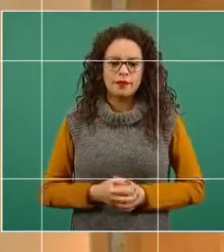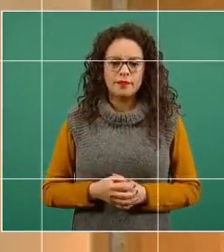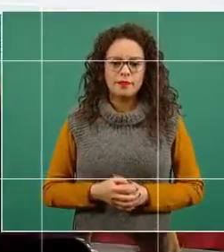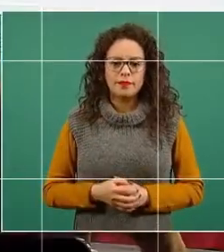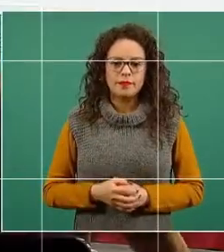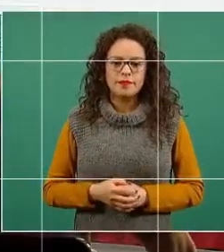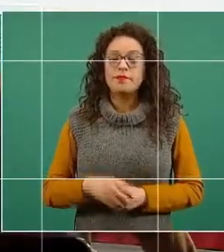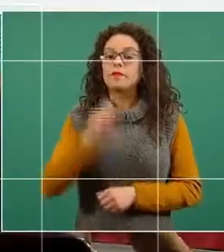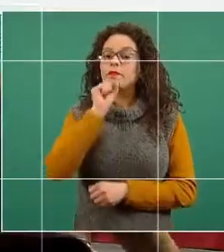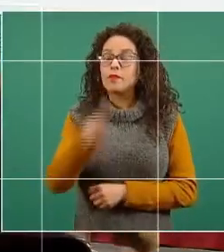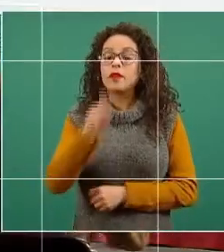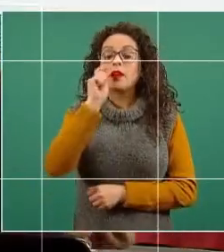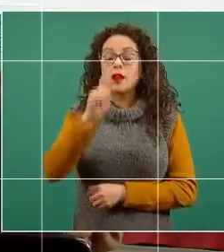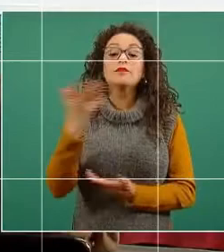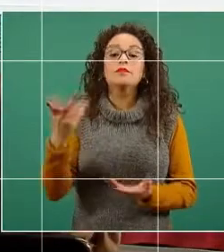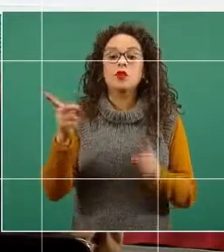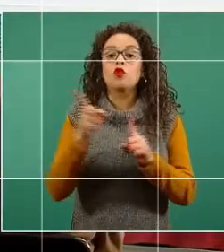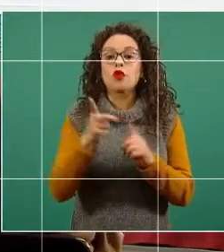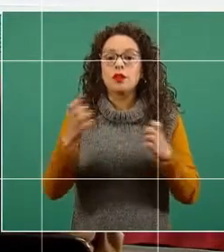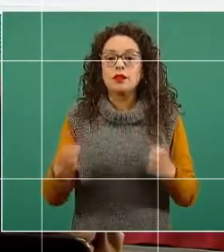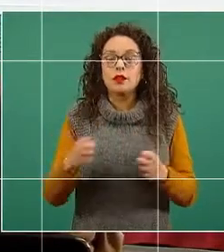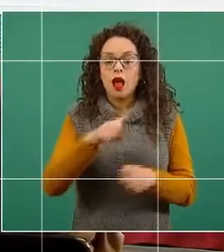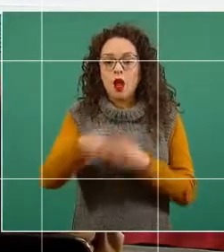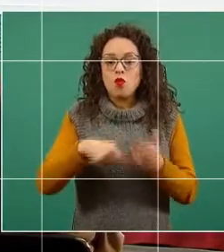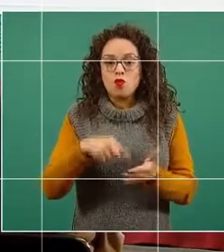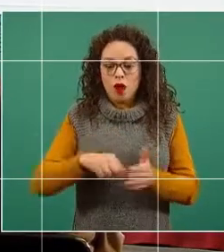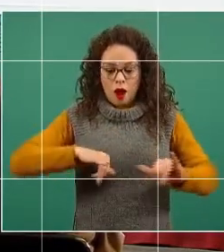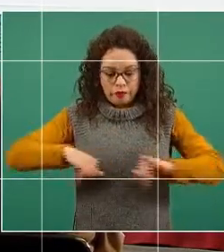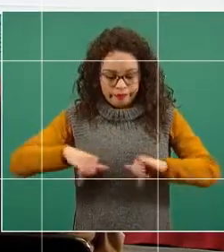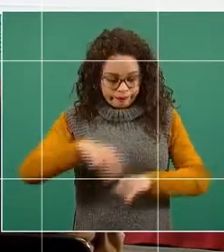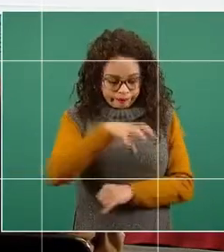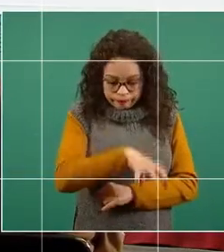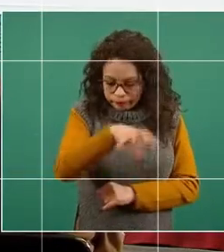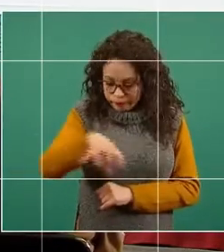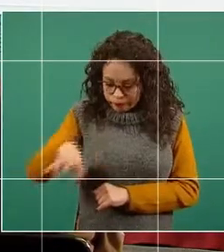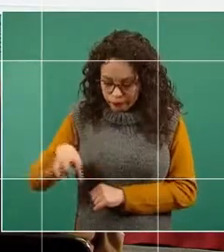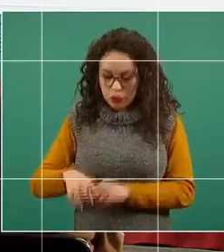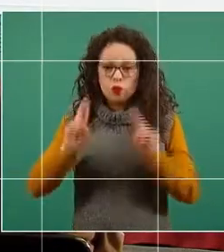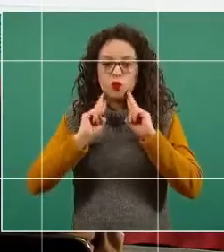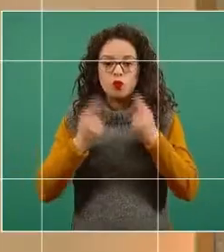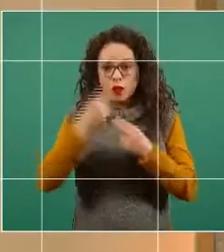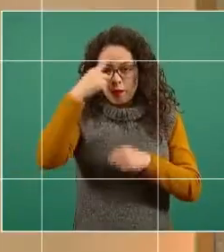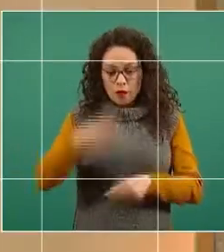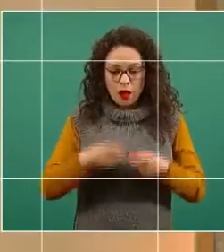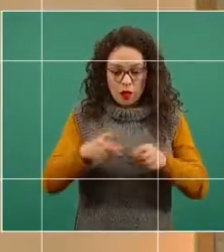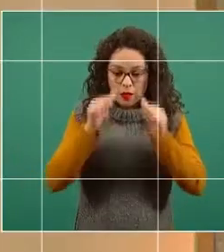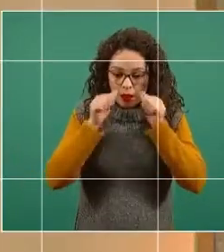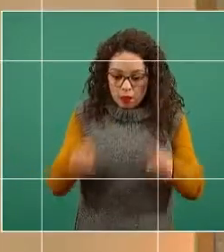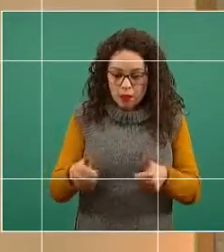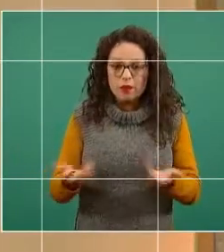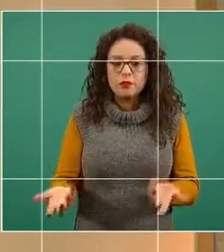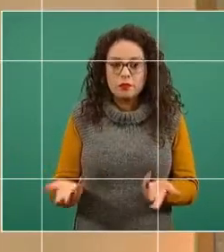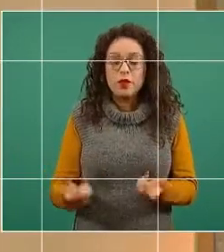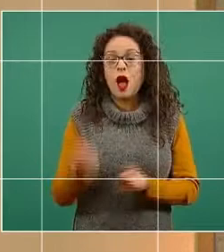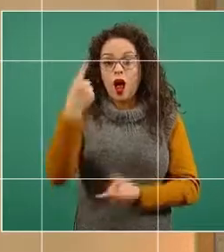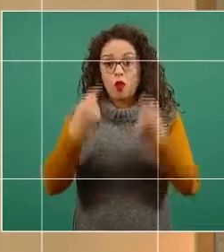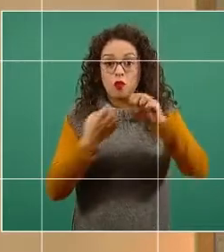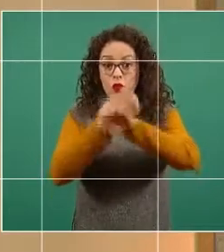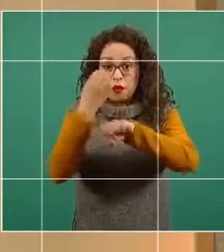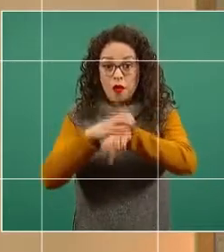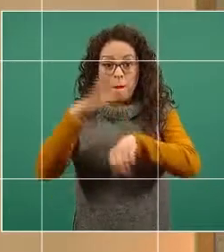tenemos, desde luego, la localización geográfica de las unidades de atención. En algunos estados son más dispersas y entonces la llegada